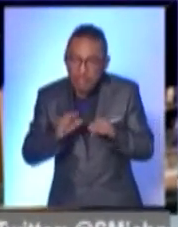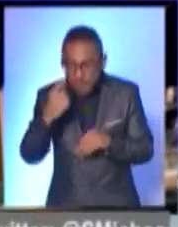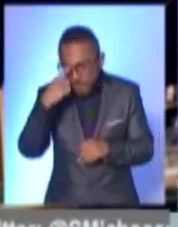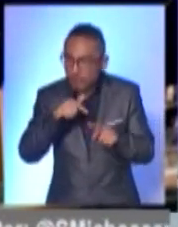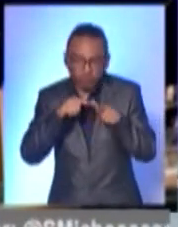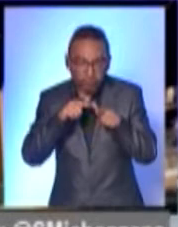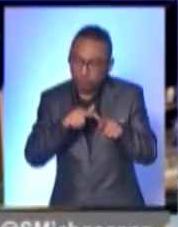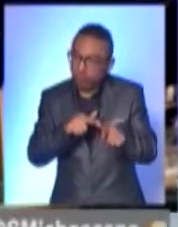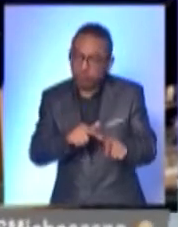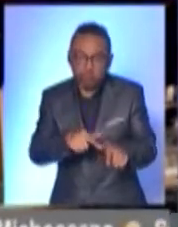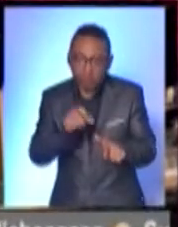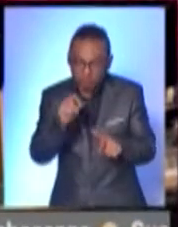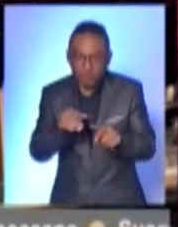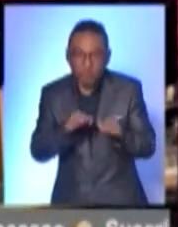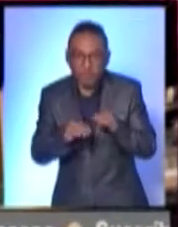oficio.